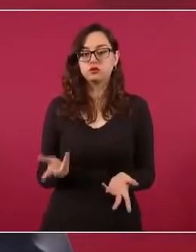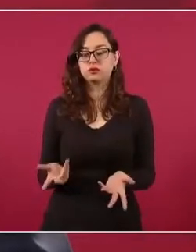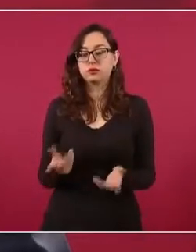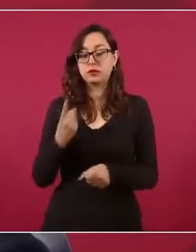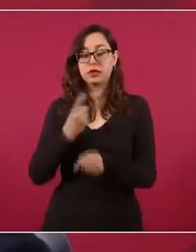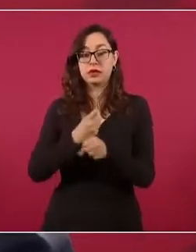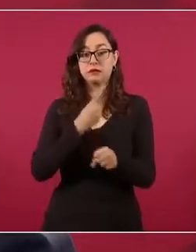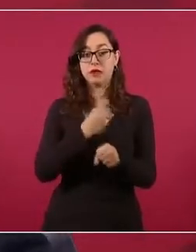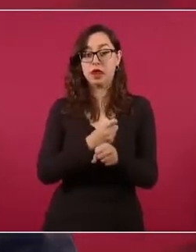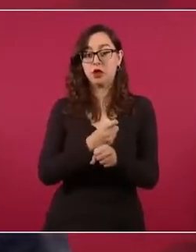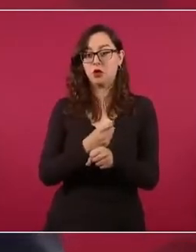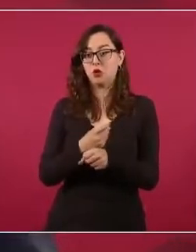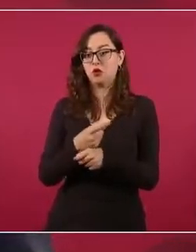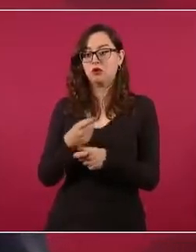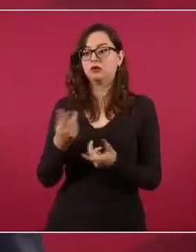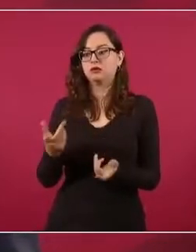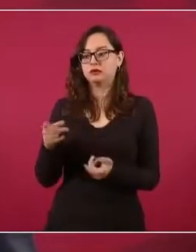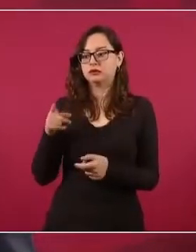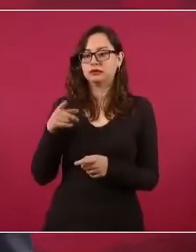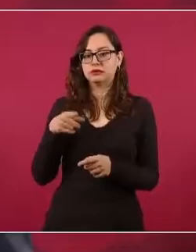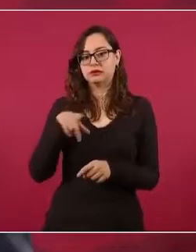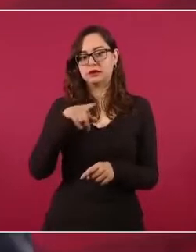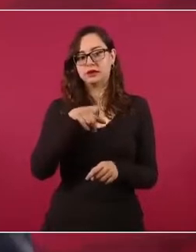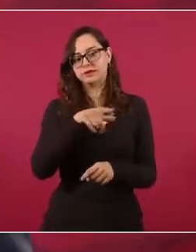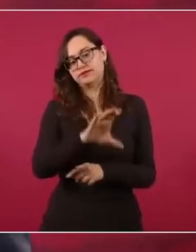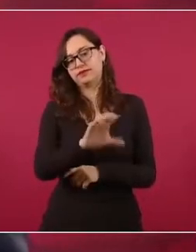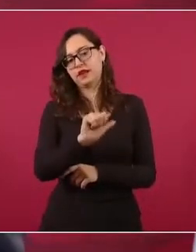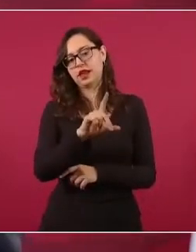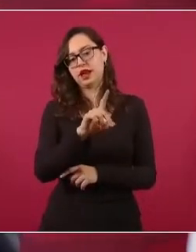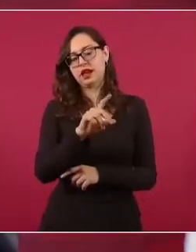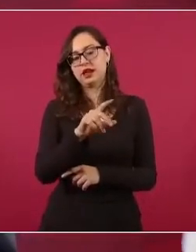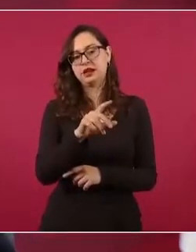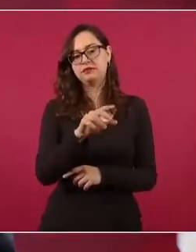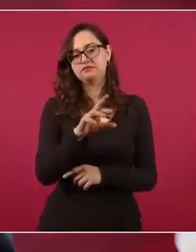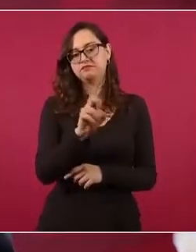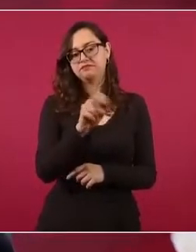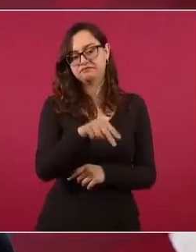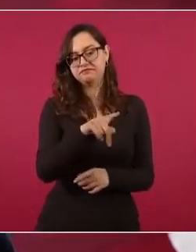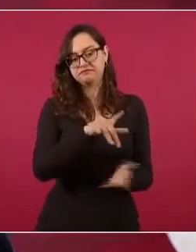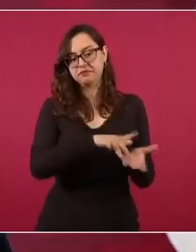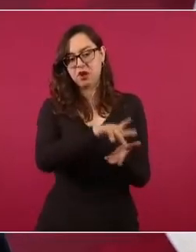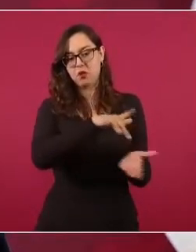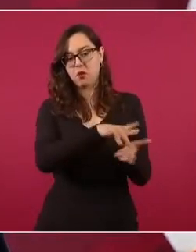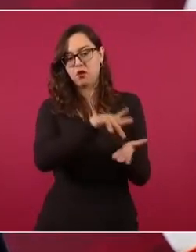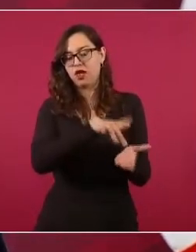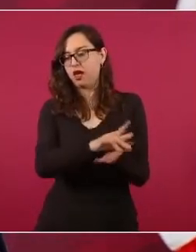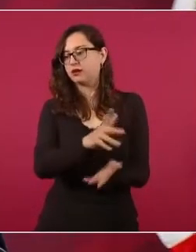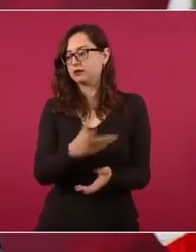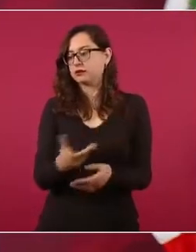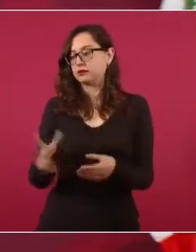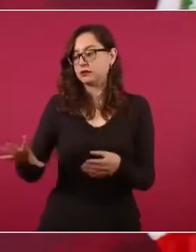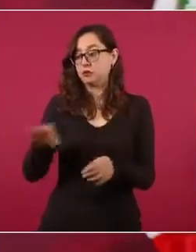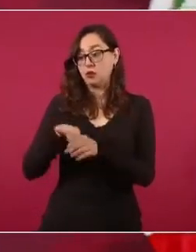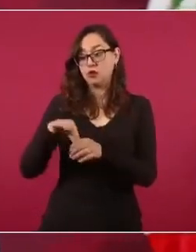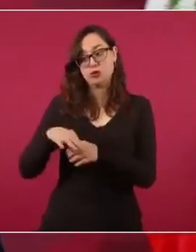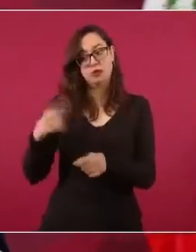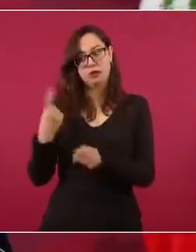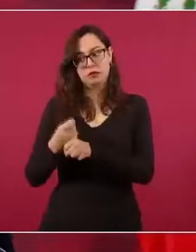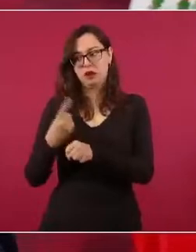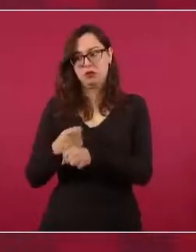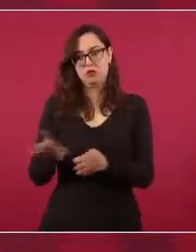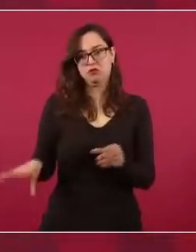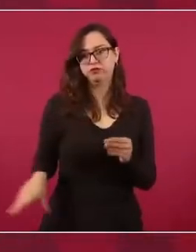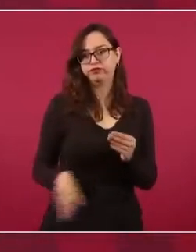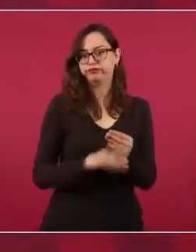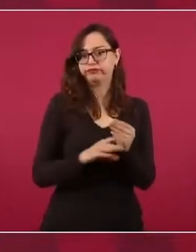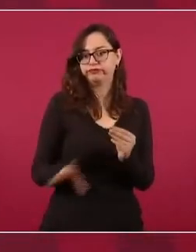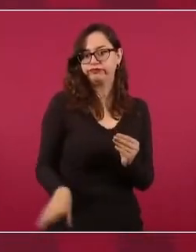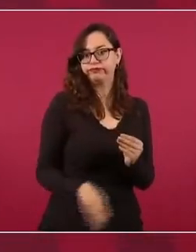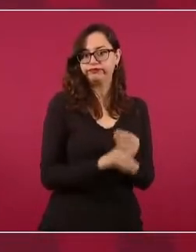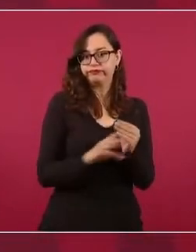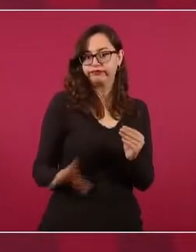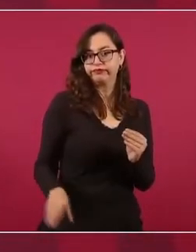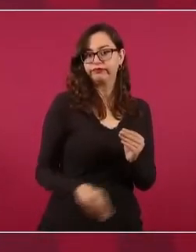gradualmente.